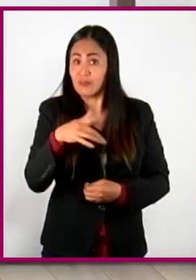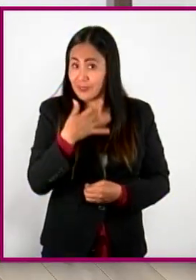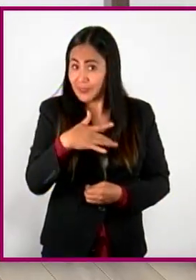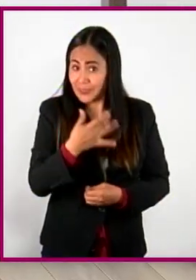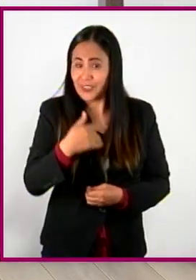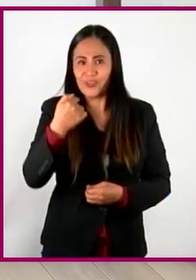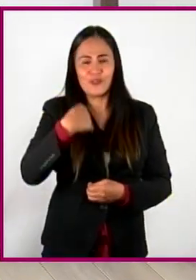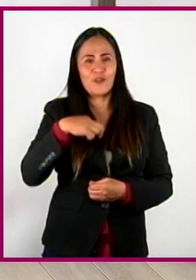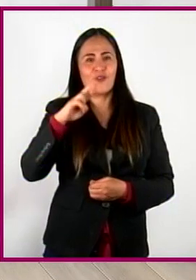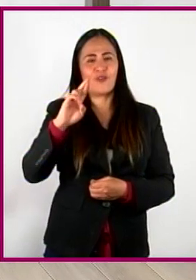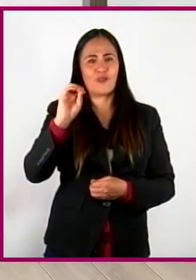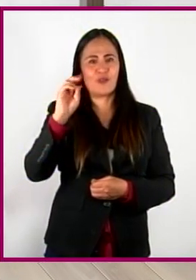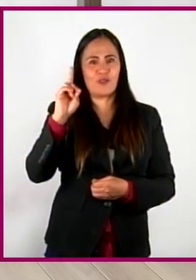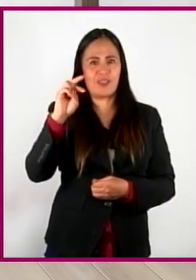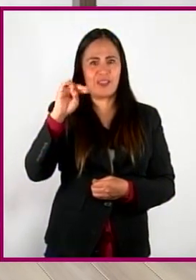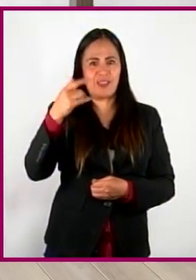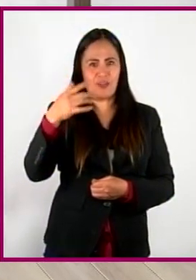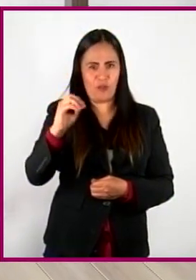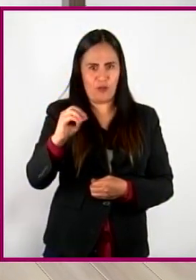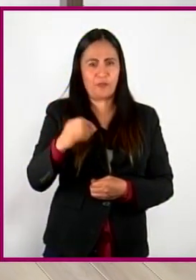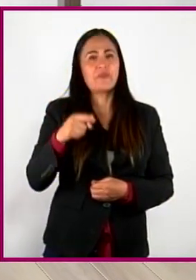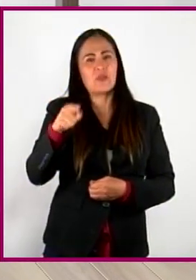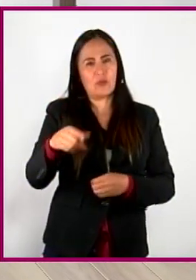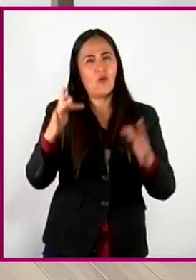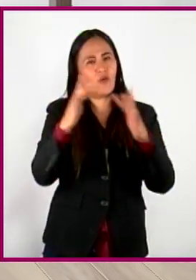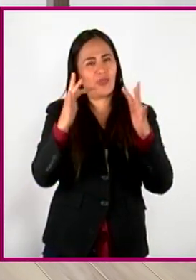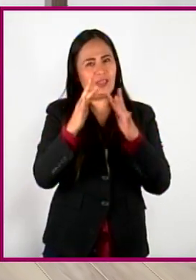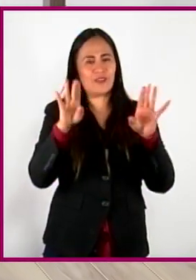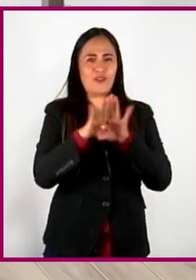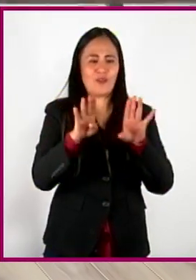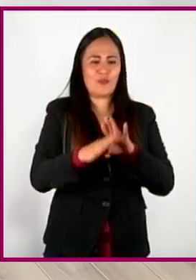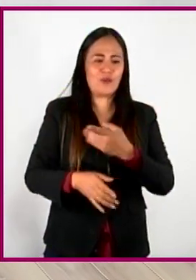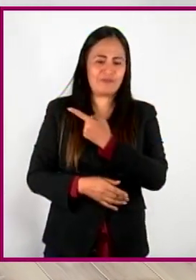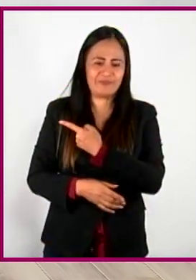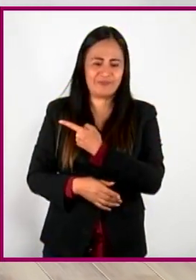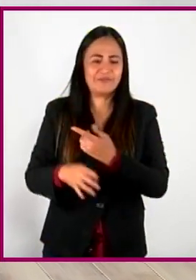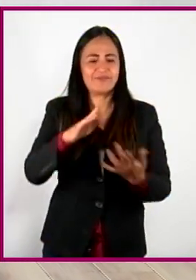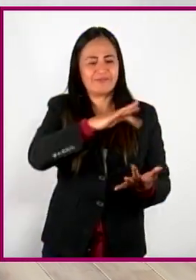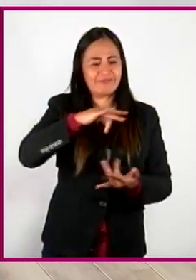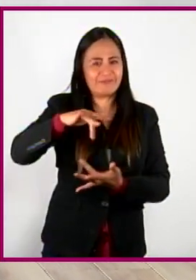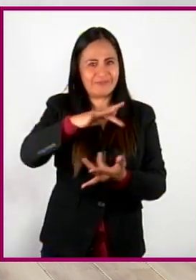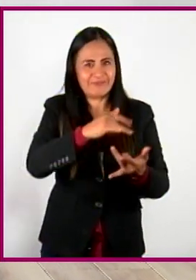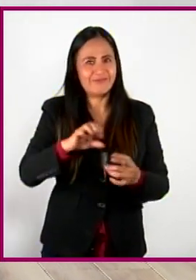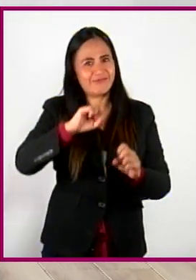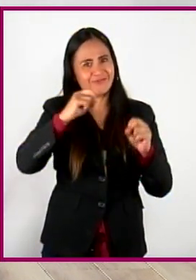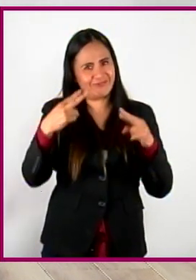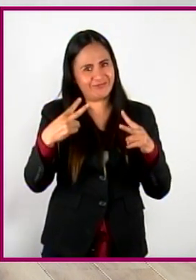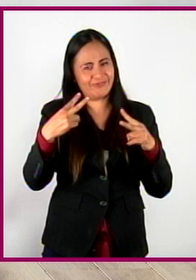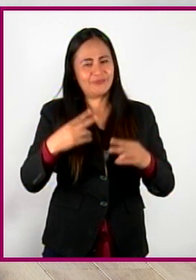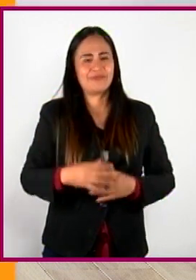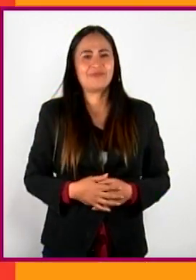Yo soy Rodrigo Hidalgo y te invito a que estemos en contacto a través de nuestras redes sociales. Hasta la próxima.